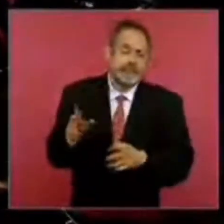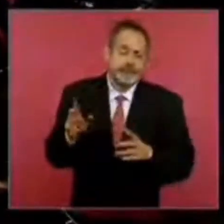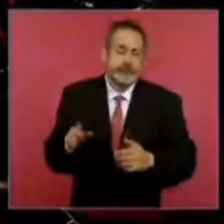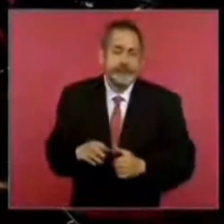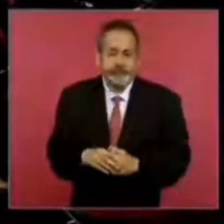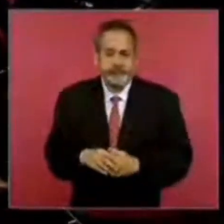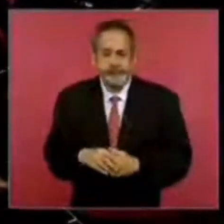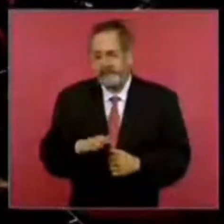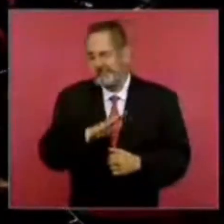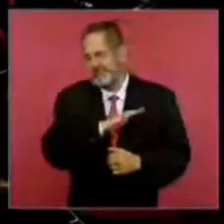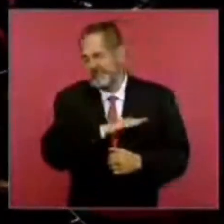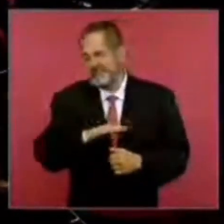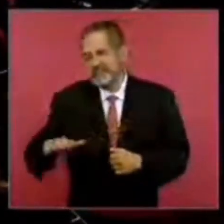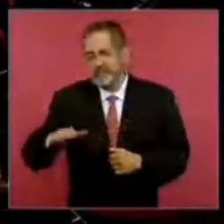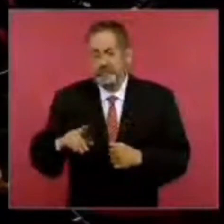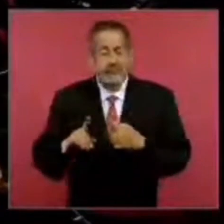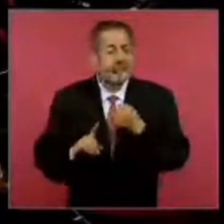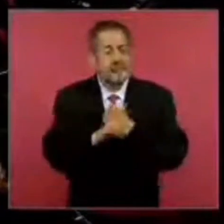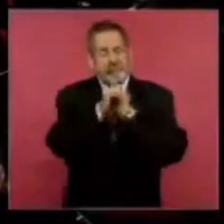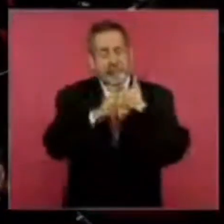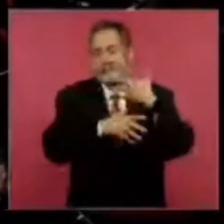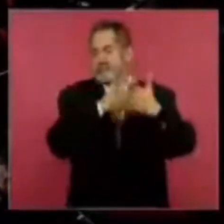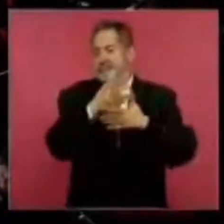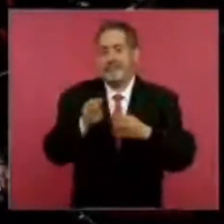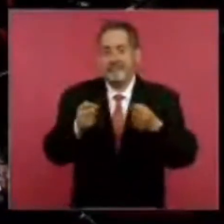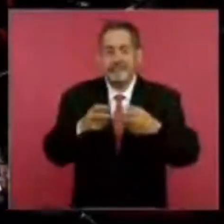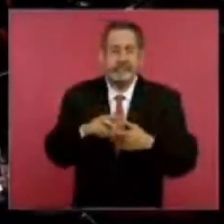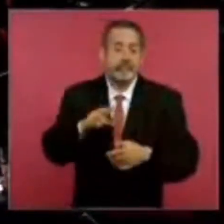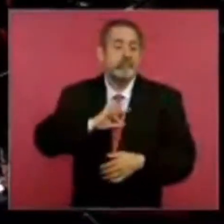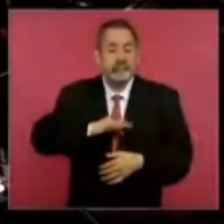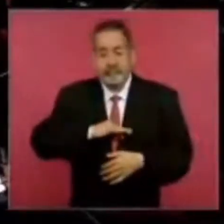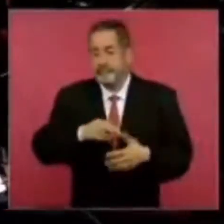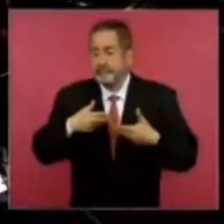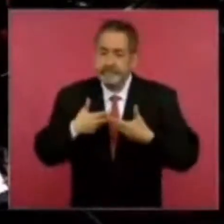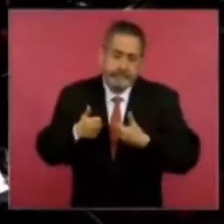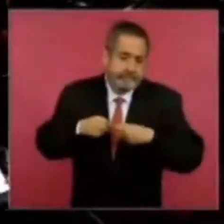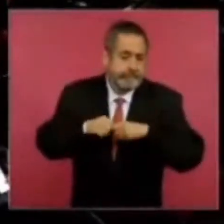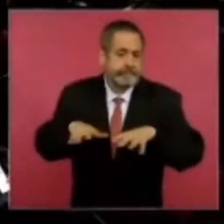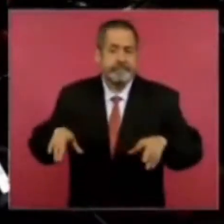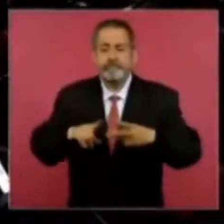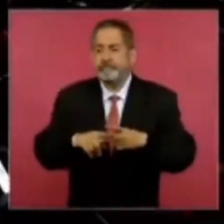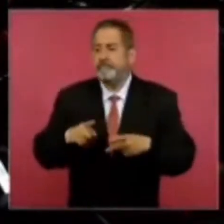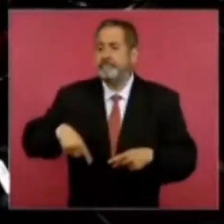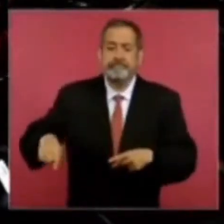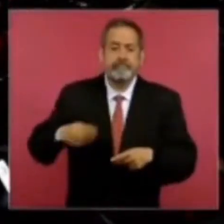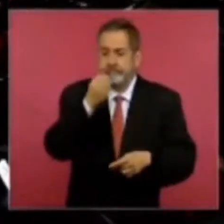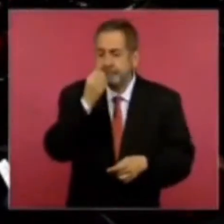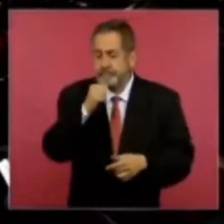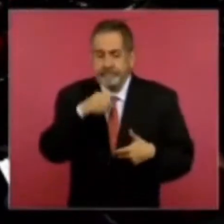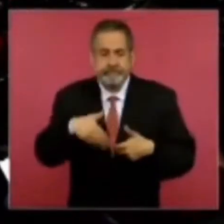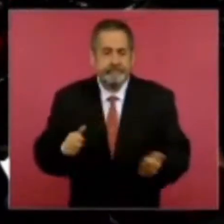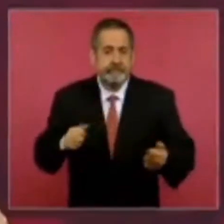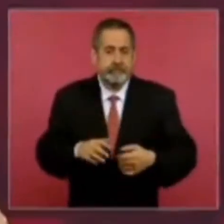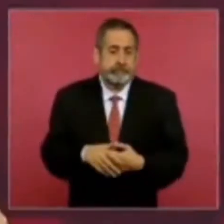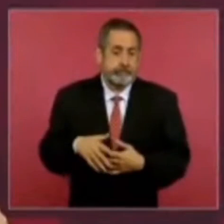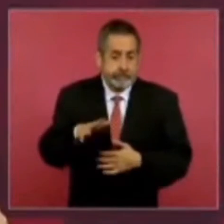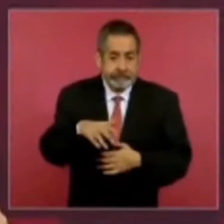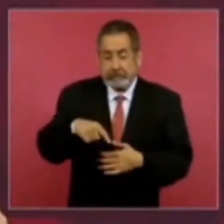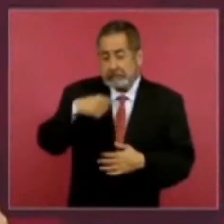Murieron por violencia, por epidemias, por hambre, pero no fue en vano.